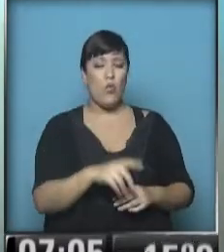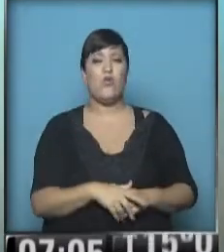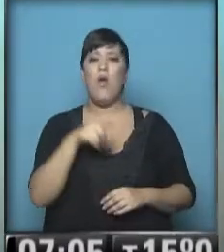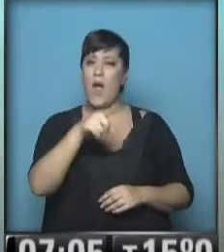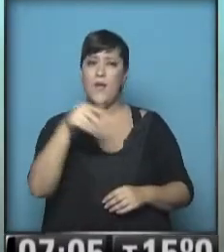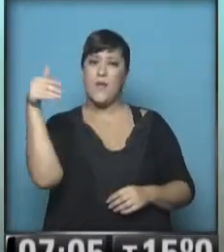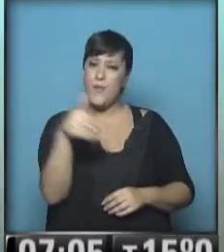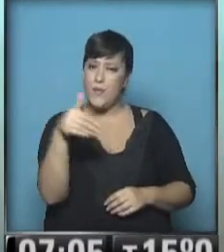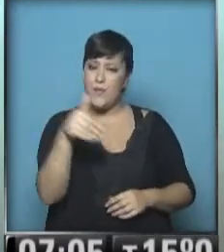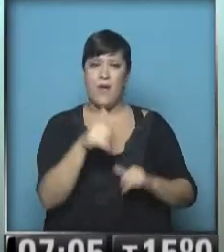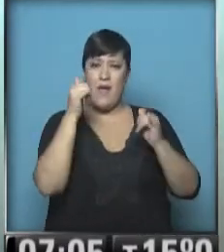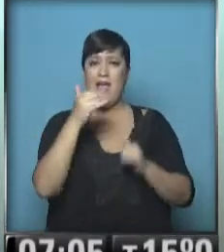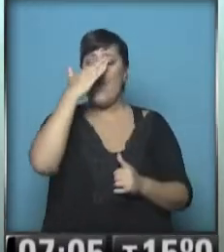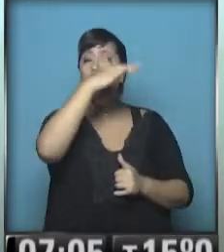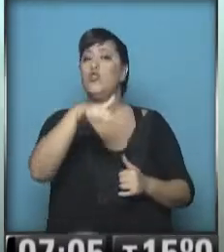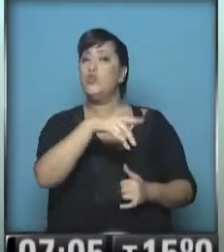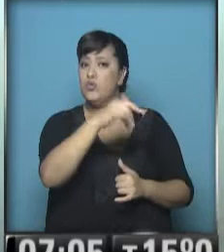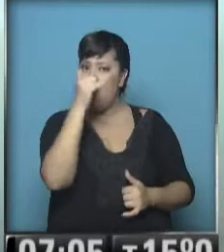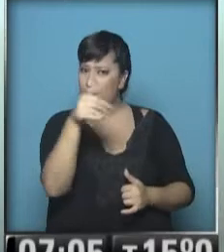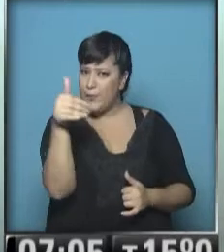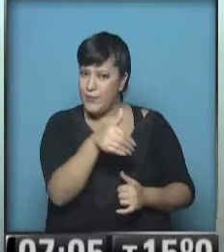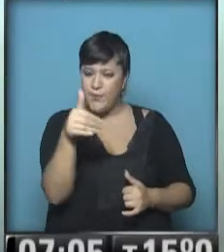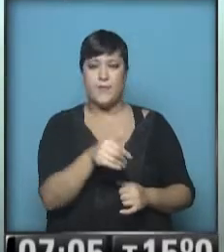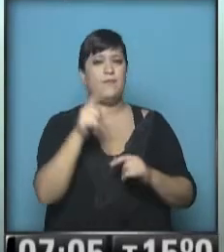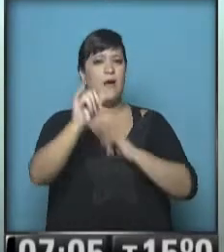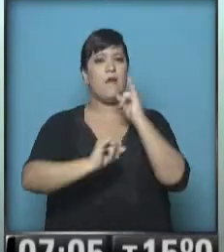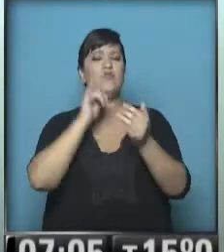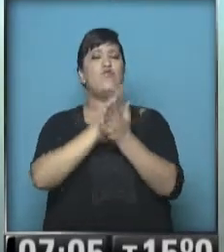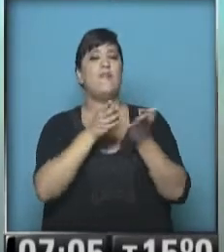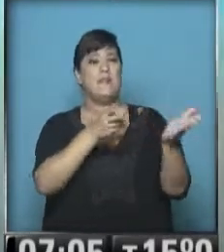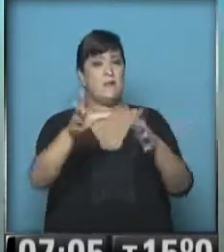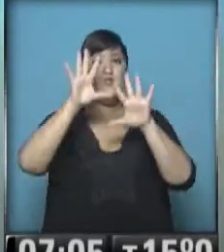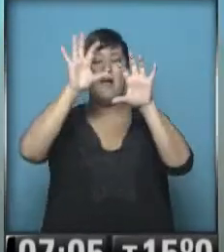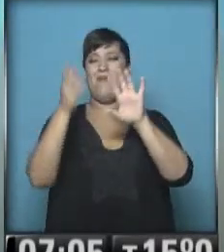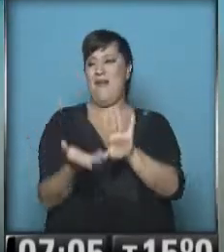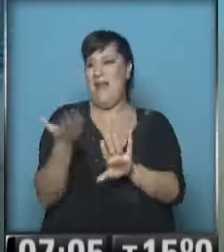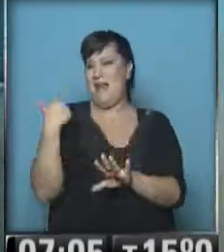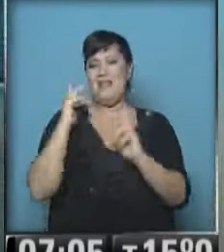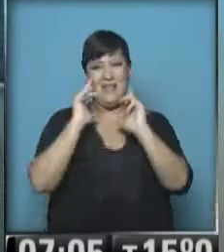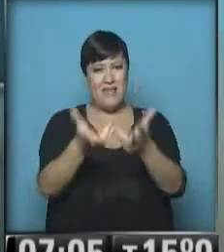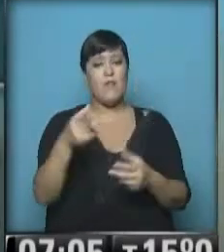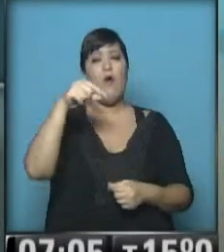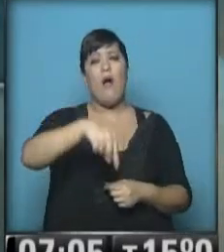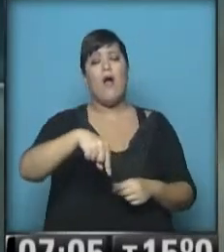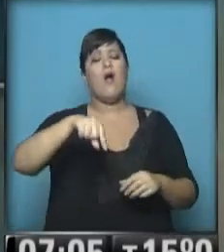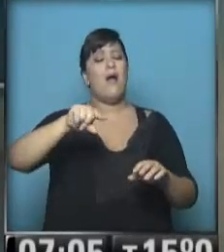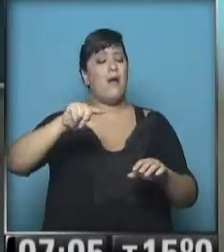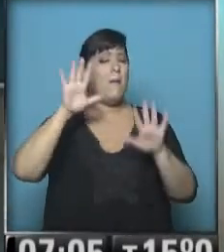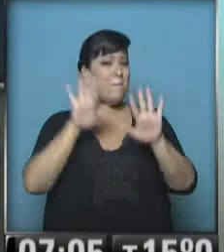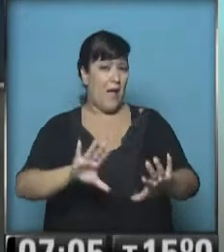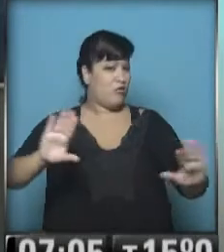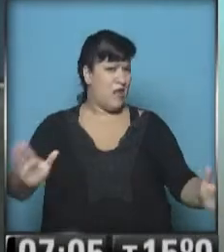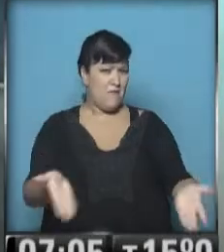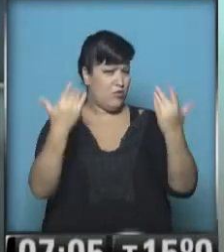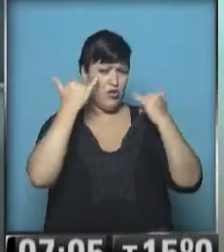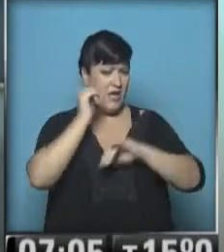genera algunas demoras en Constitución. Finalmente, hablamos de servicios. Recordamos, tal como dijimos, que por ahora se levantó la medida de fuerza.